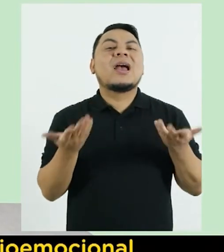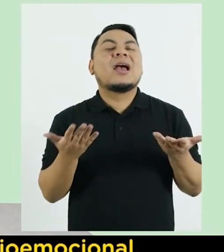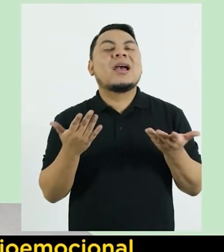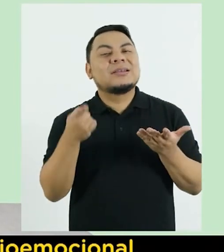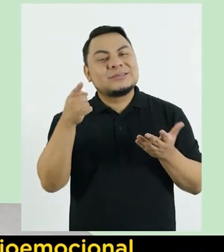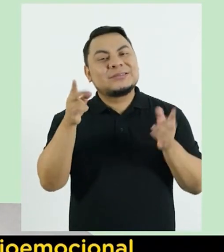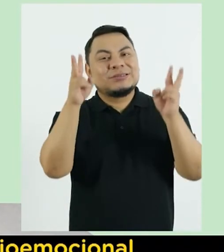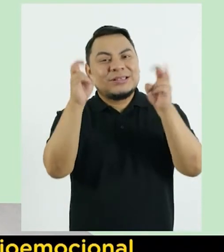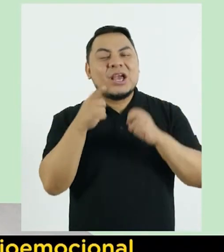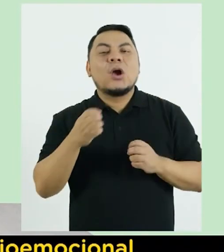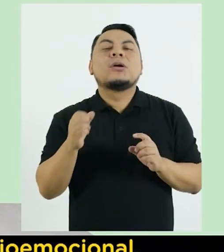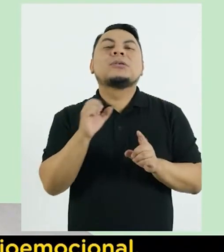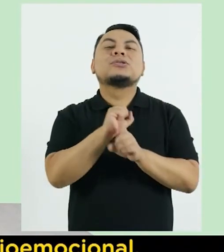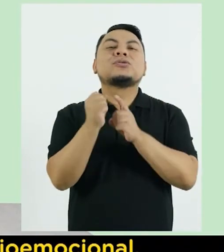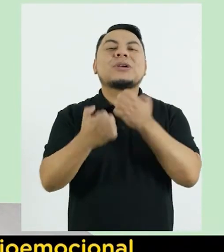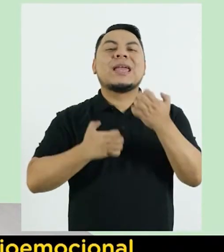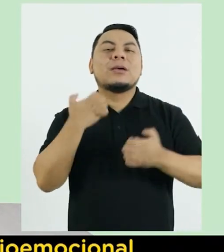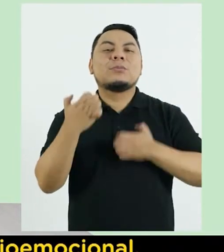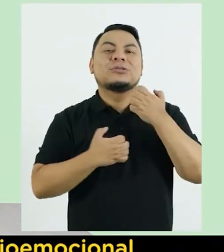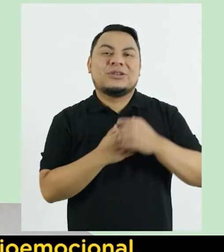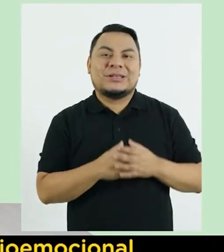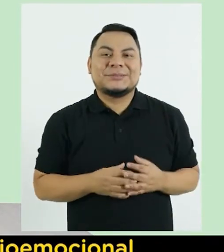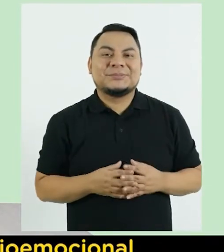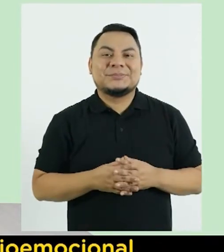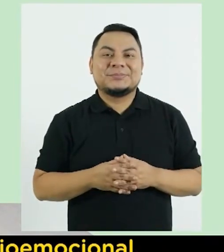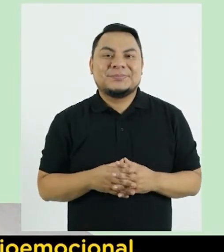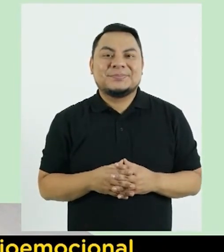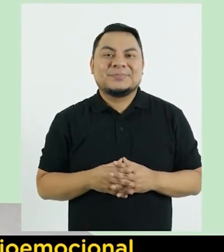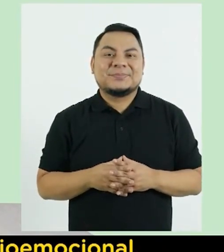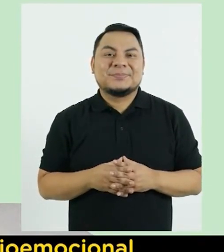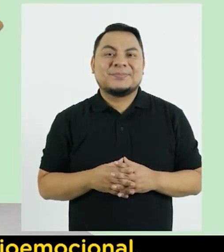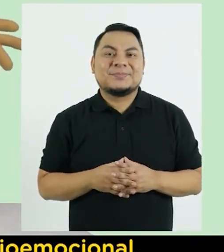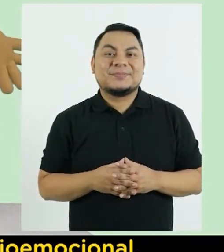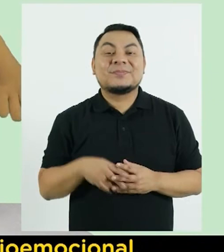hablaré sobre el área socioemocional